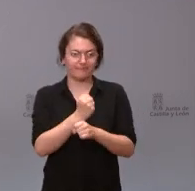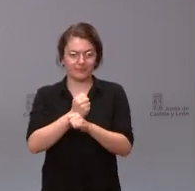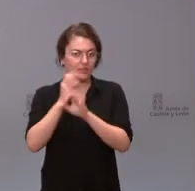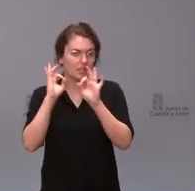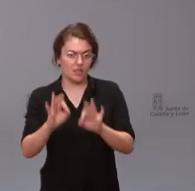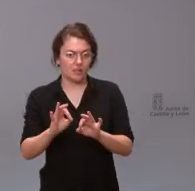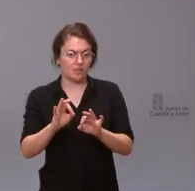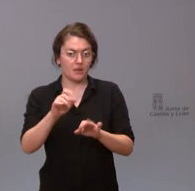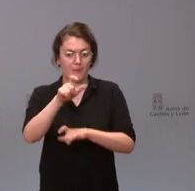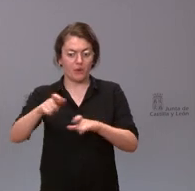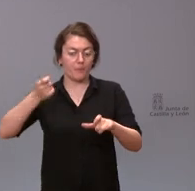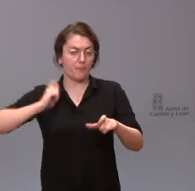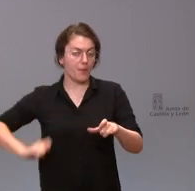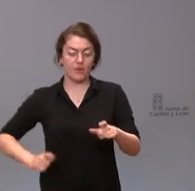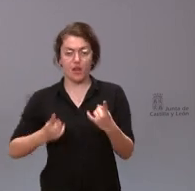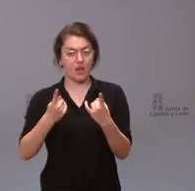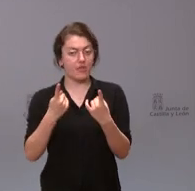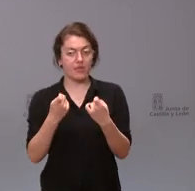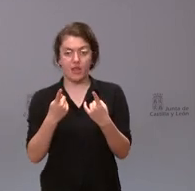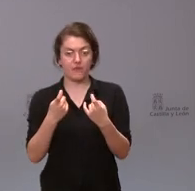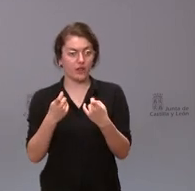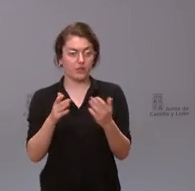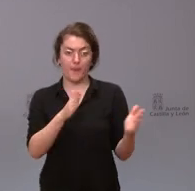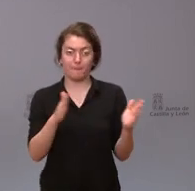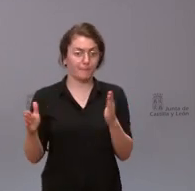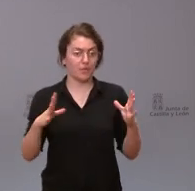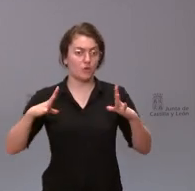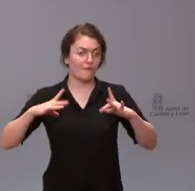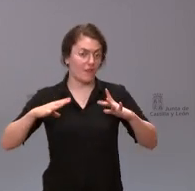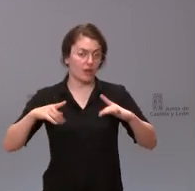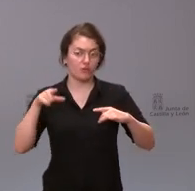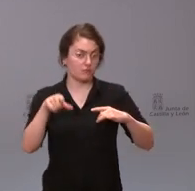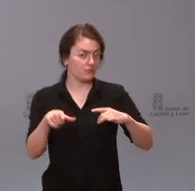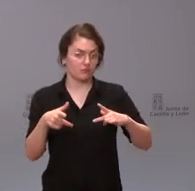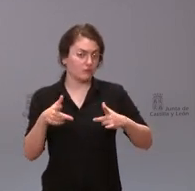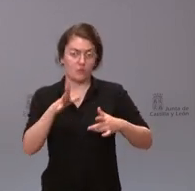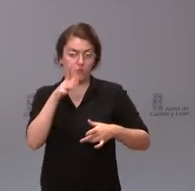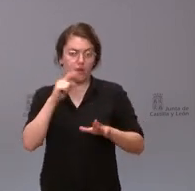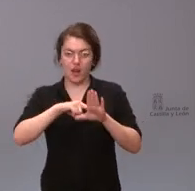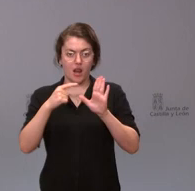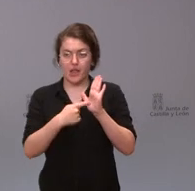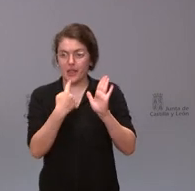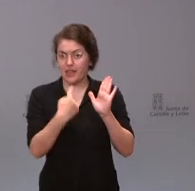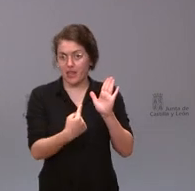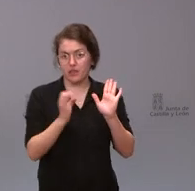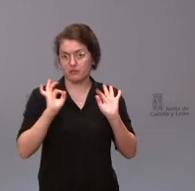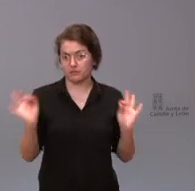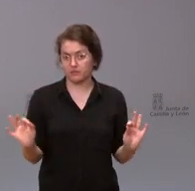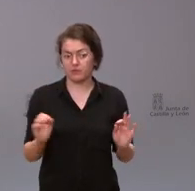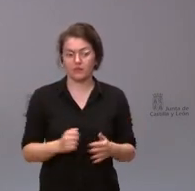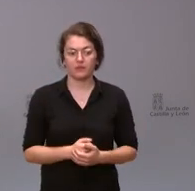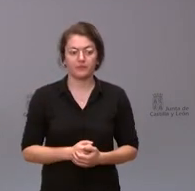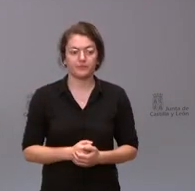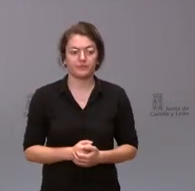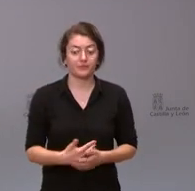profesionales sanitarios pues puedan disponer del periodo vacacional que legalmente les corresponde por supuesto que en la medida en que